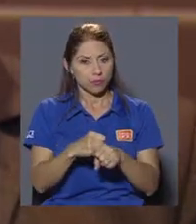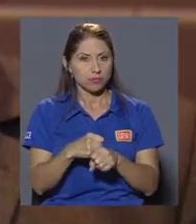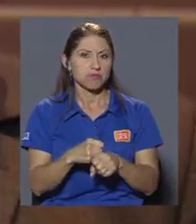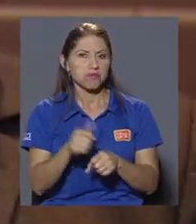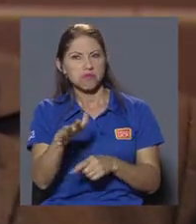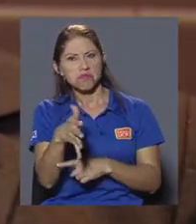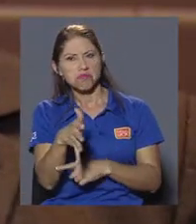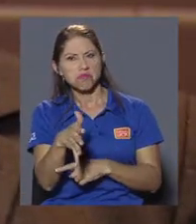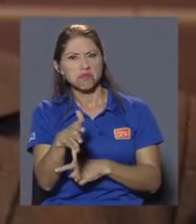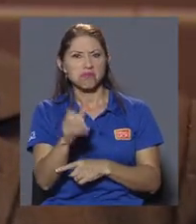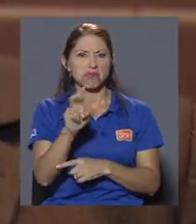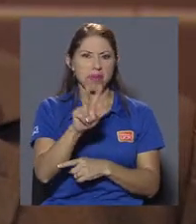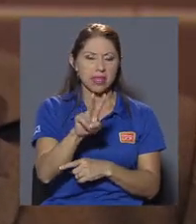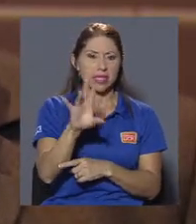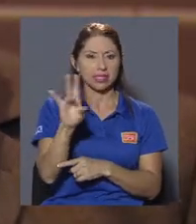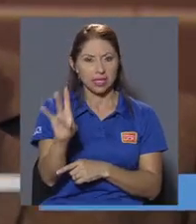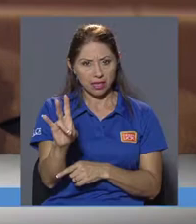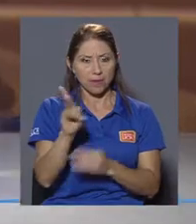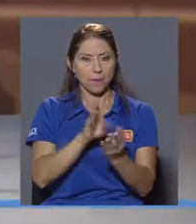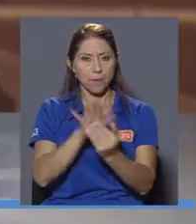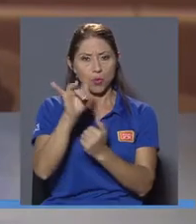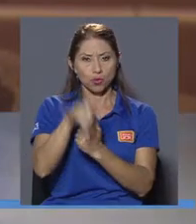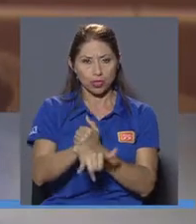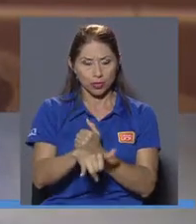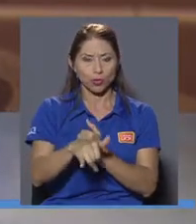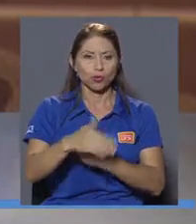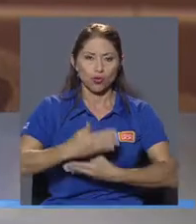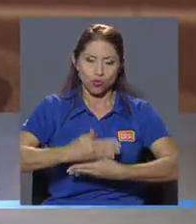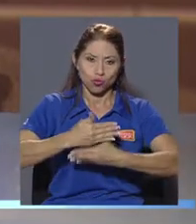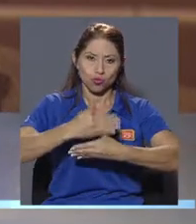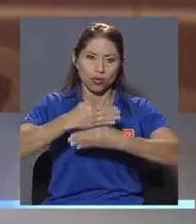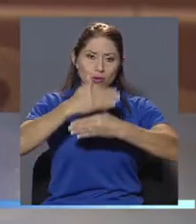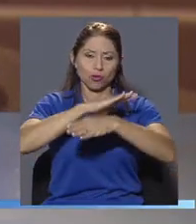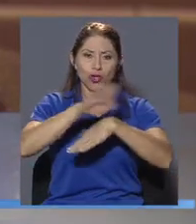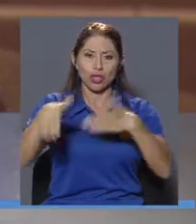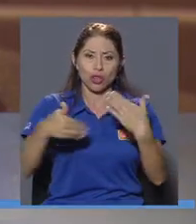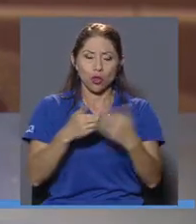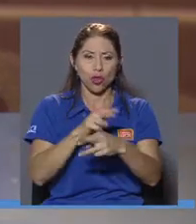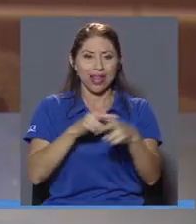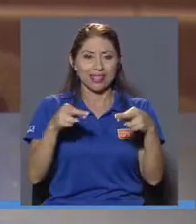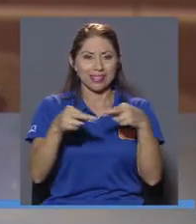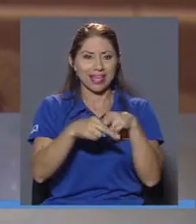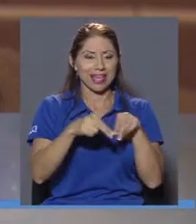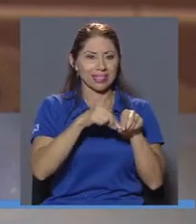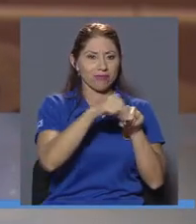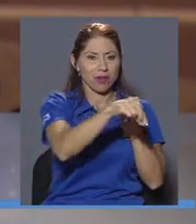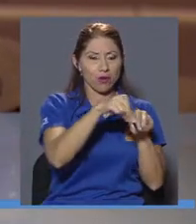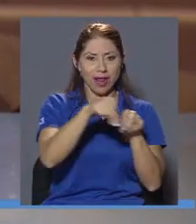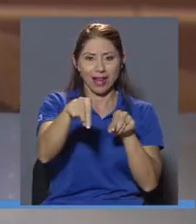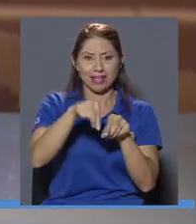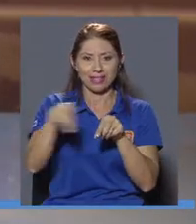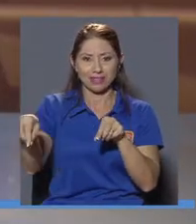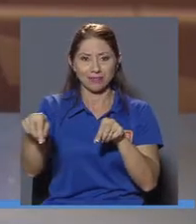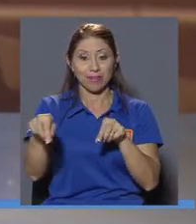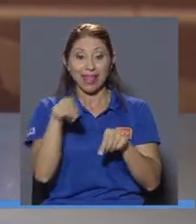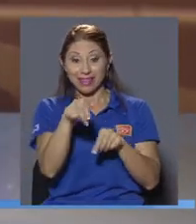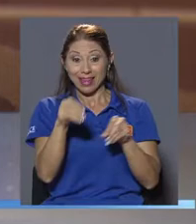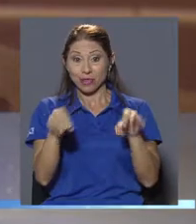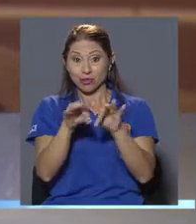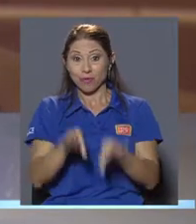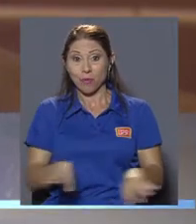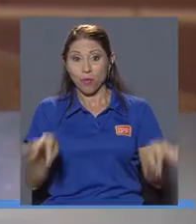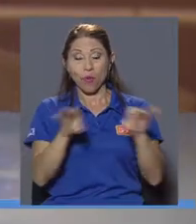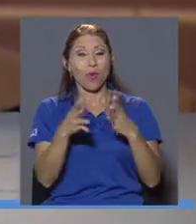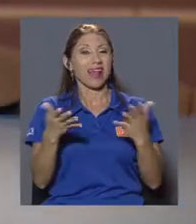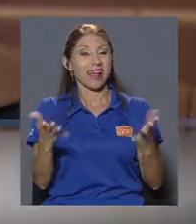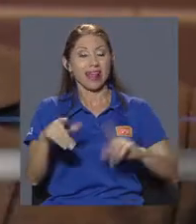alrededor de unos 27 proyectos constructivos en todas las sedes regionales. Entre ellos destacan los